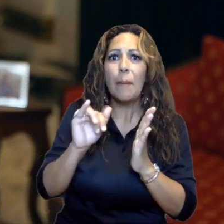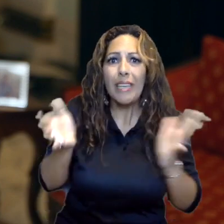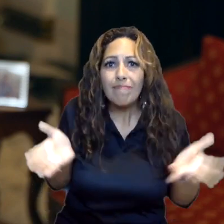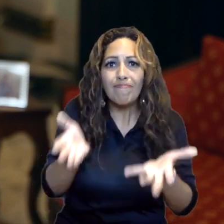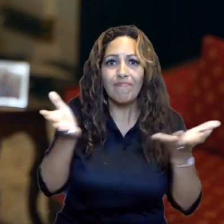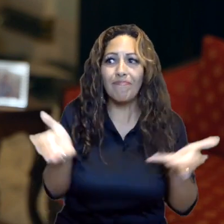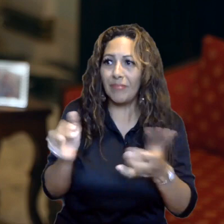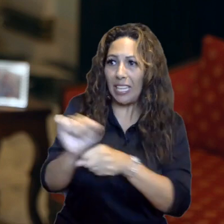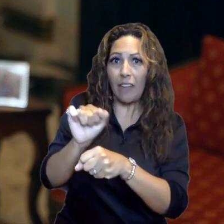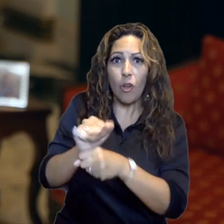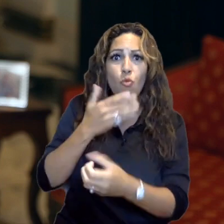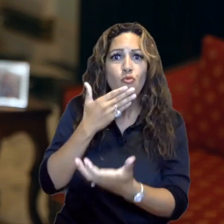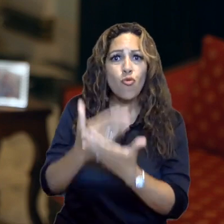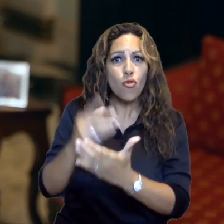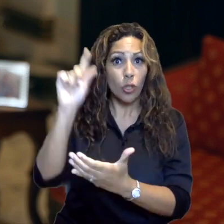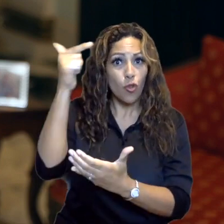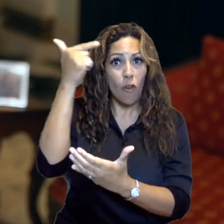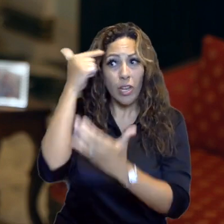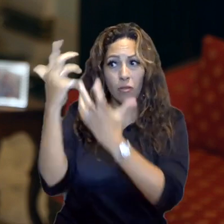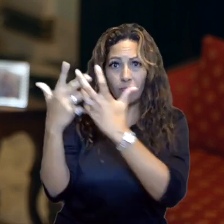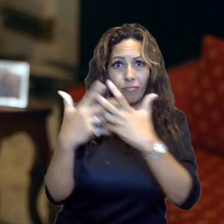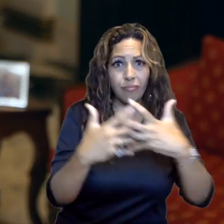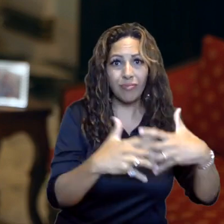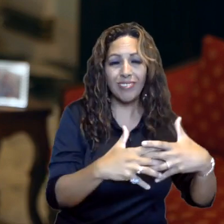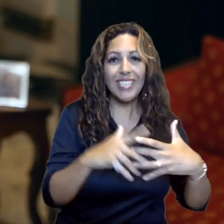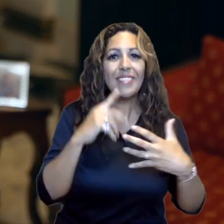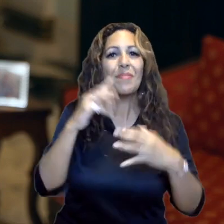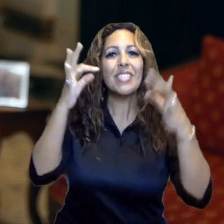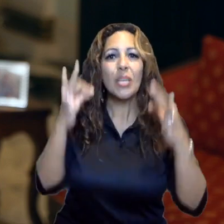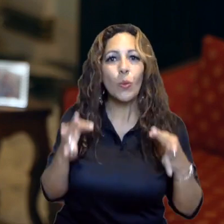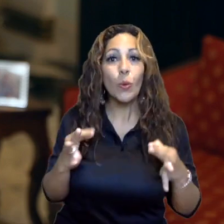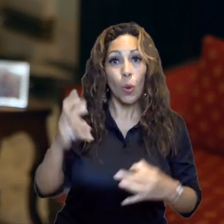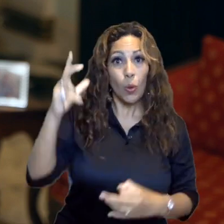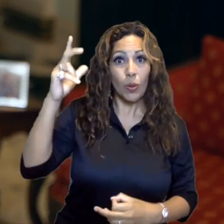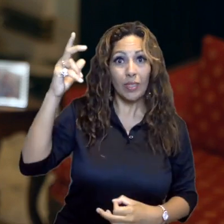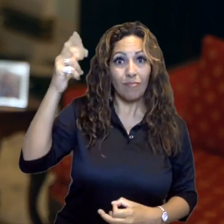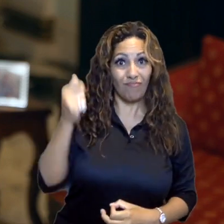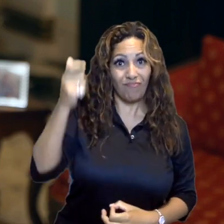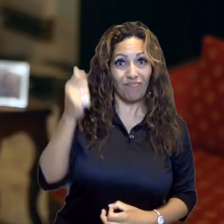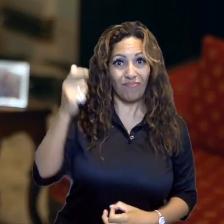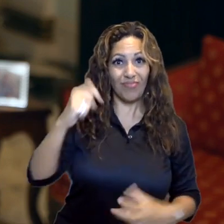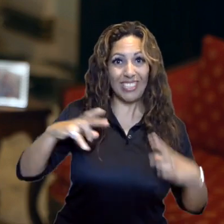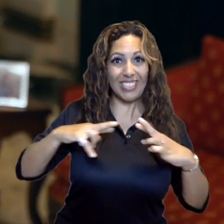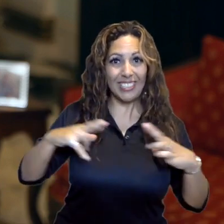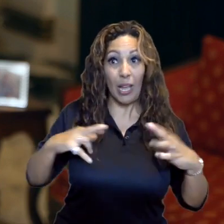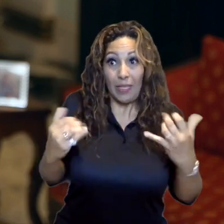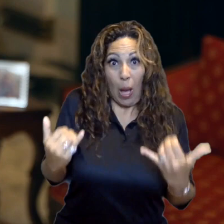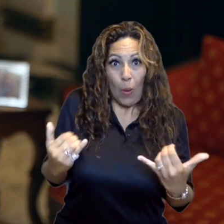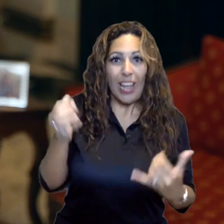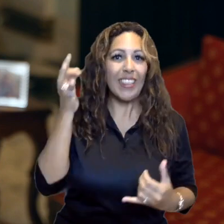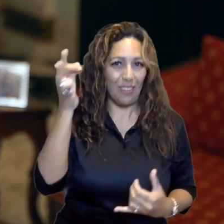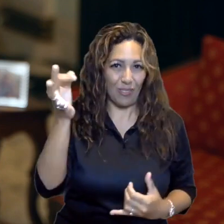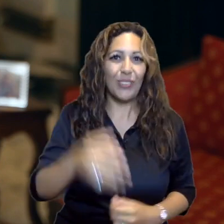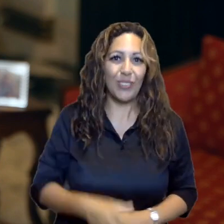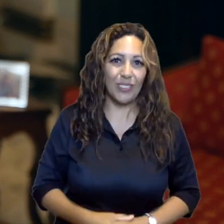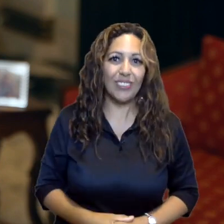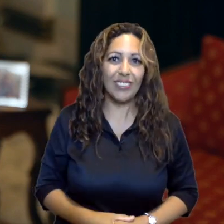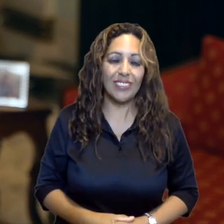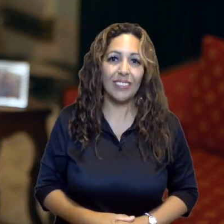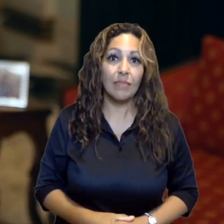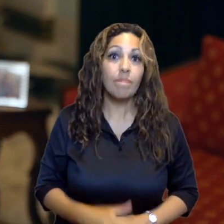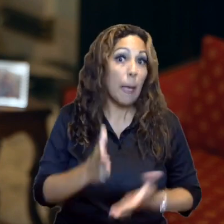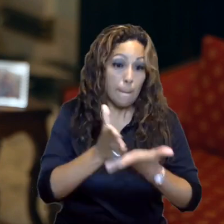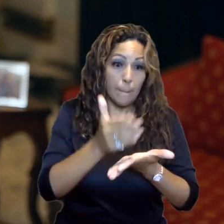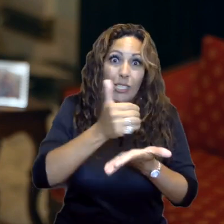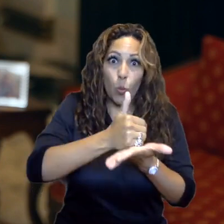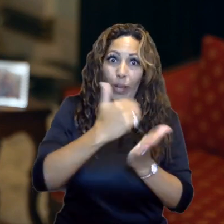fomenta la eficiencia gubernamental y que garantiza las pensiones de nuestros retirados actuales y futuros. Asimismo,